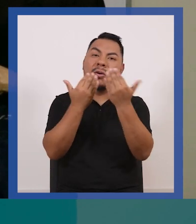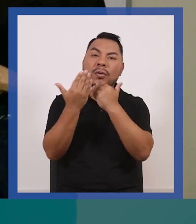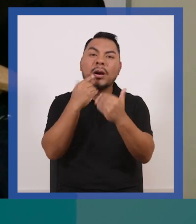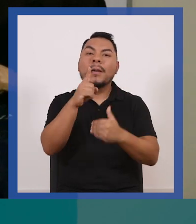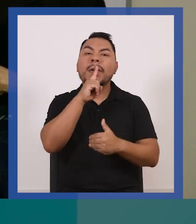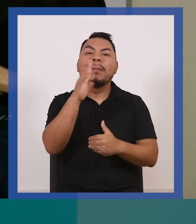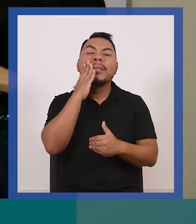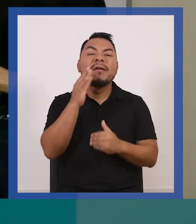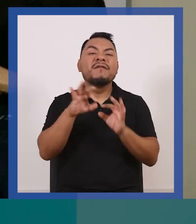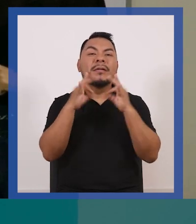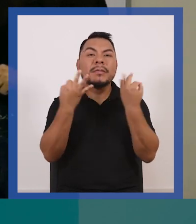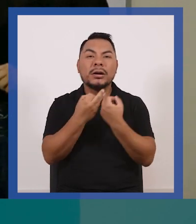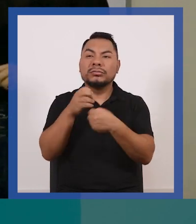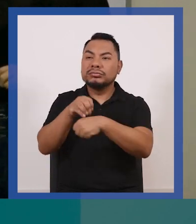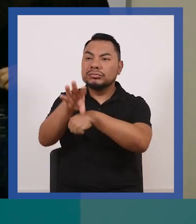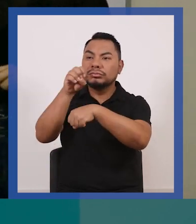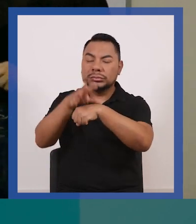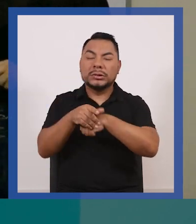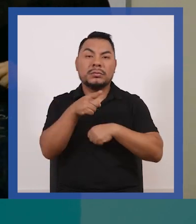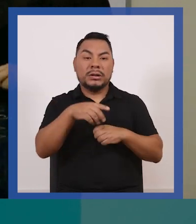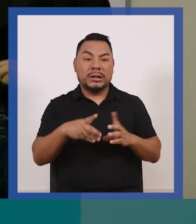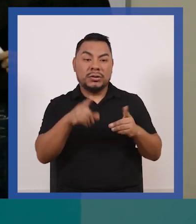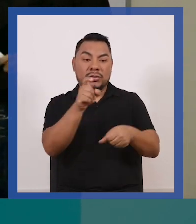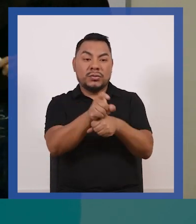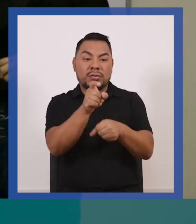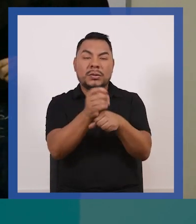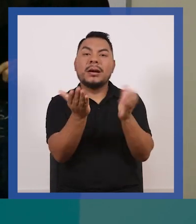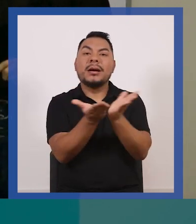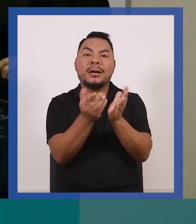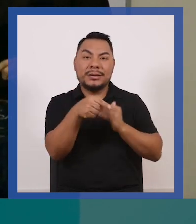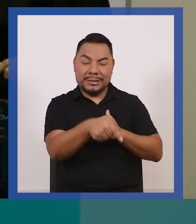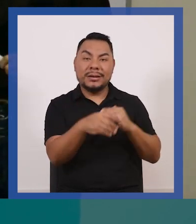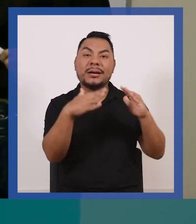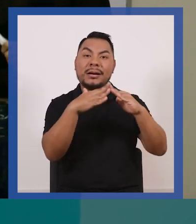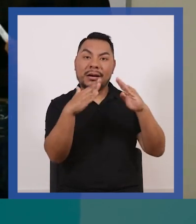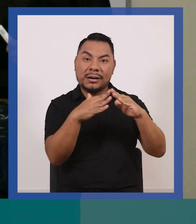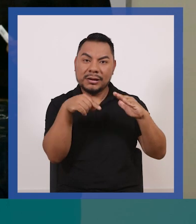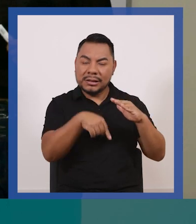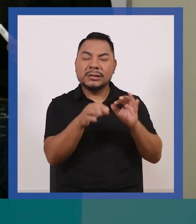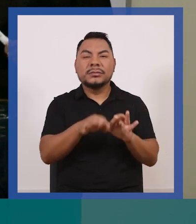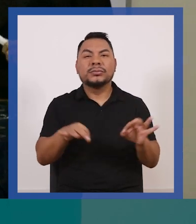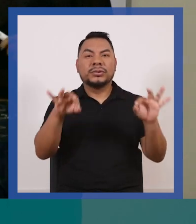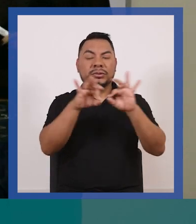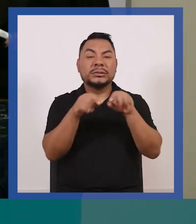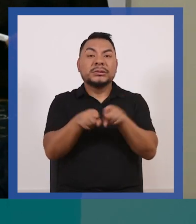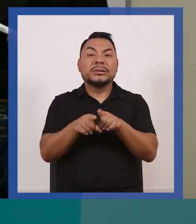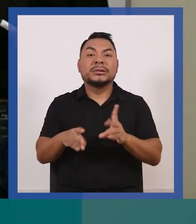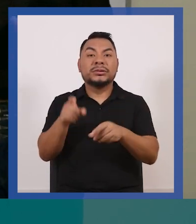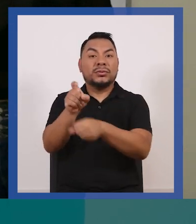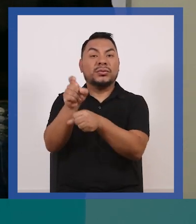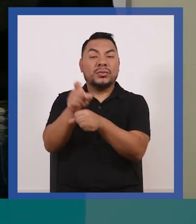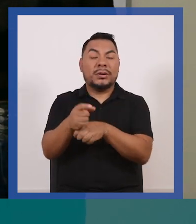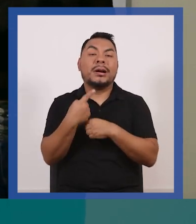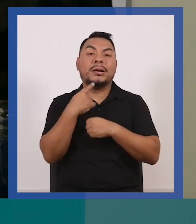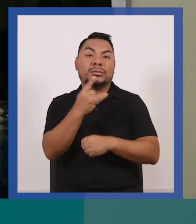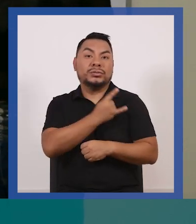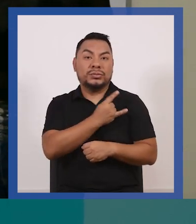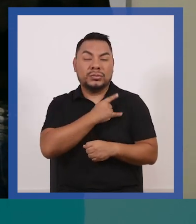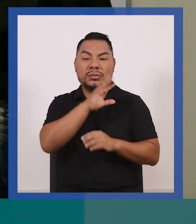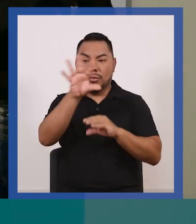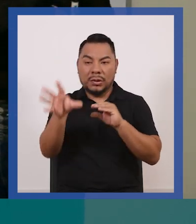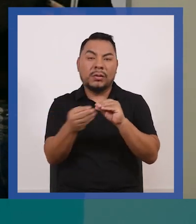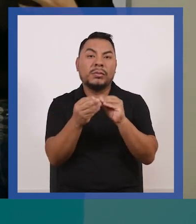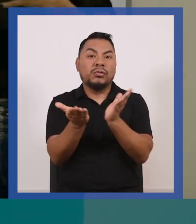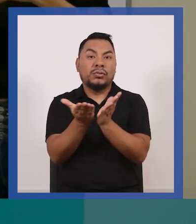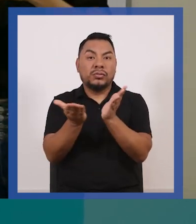charlas para los padres de familia porque la educación en casa es bastante importante y la educación académica se